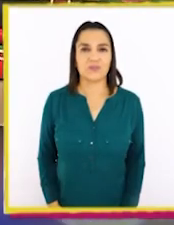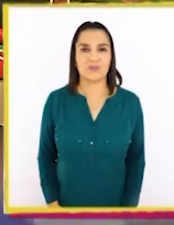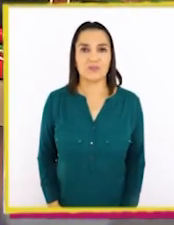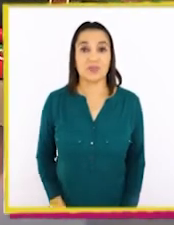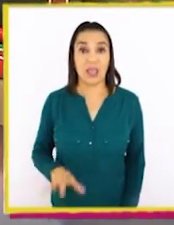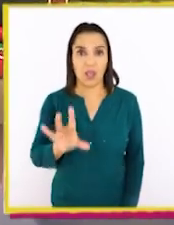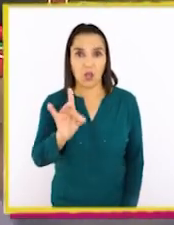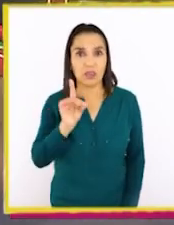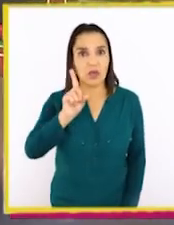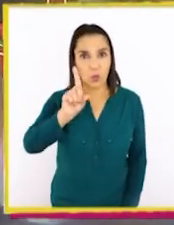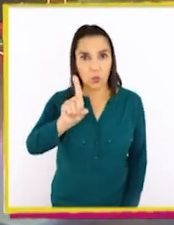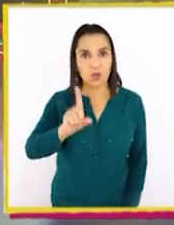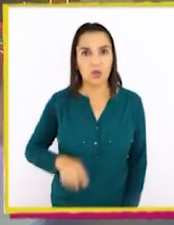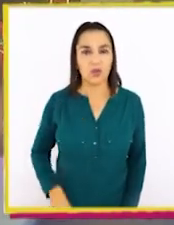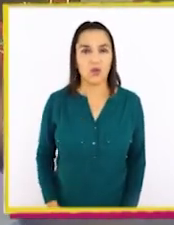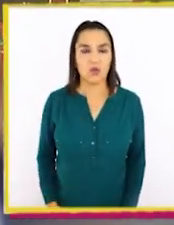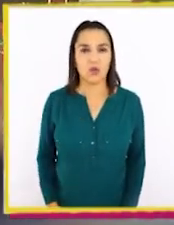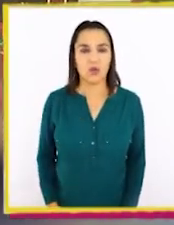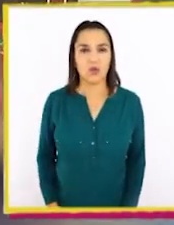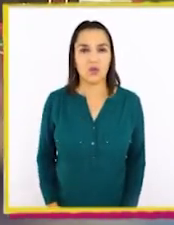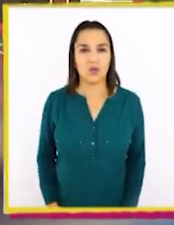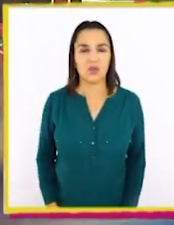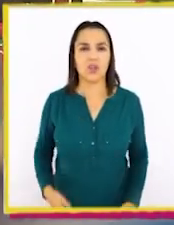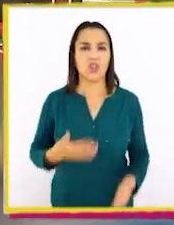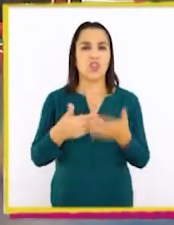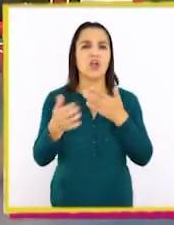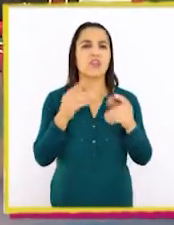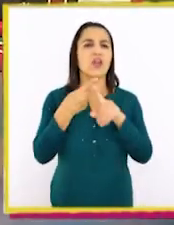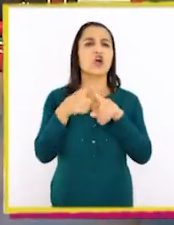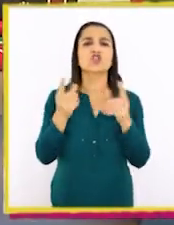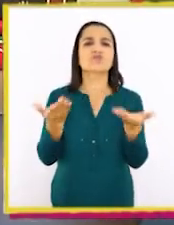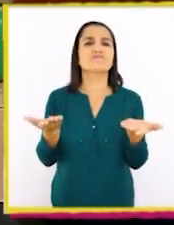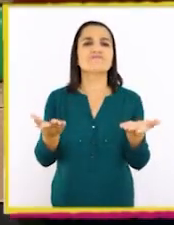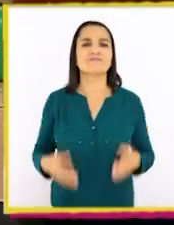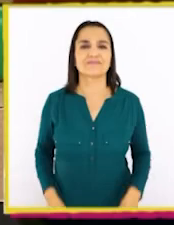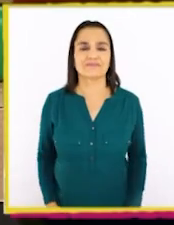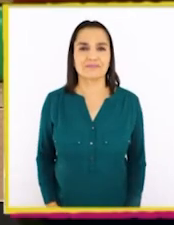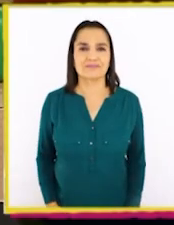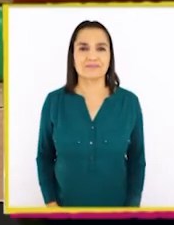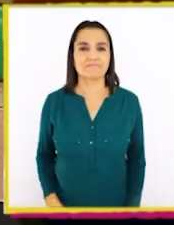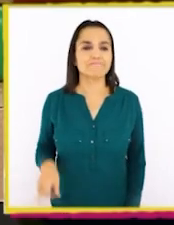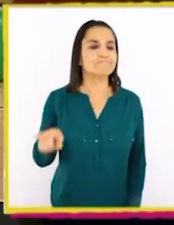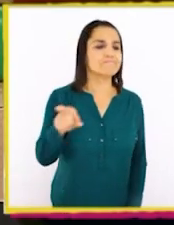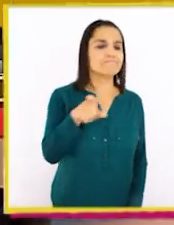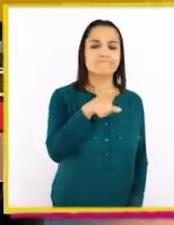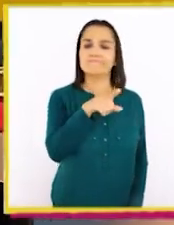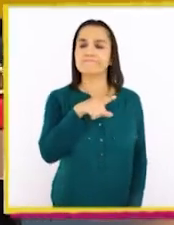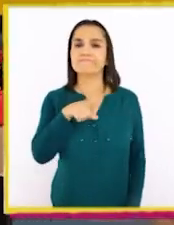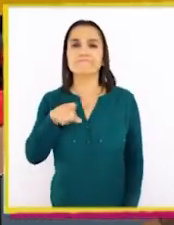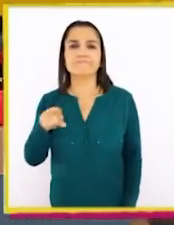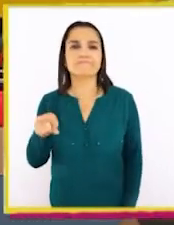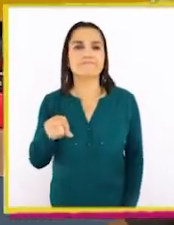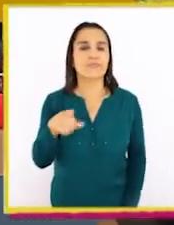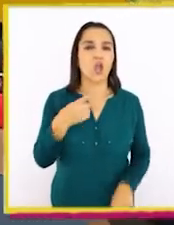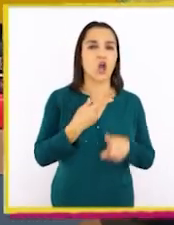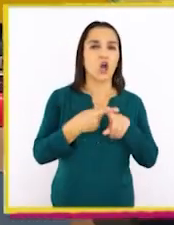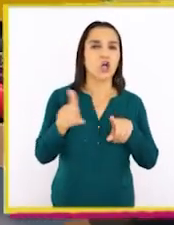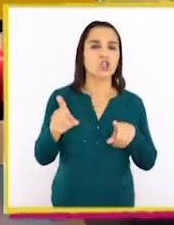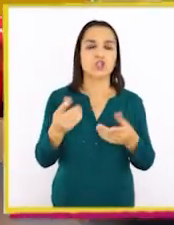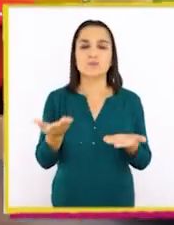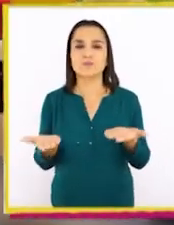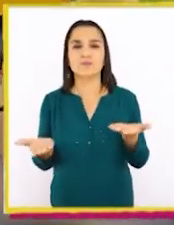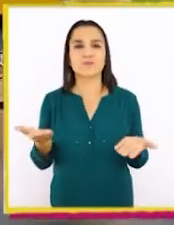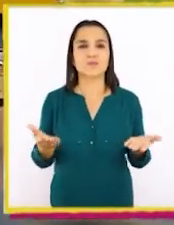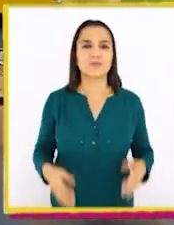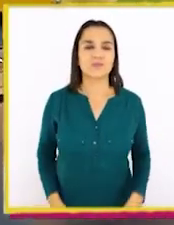¡Aquí hay uno! ¿Dónde más hay? Por acá hay otro más.